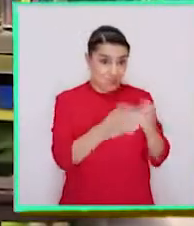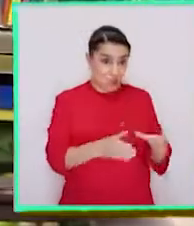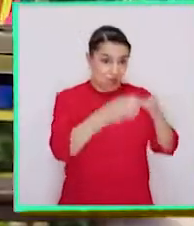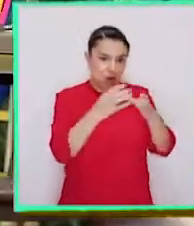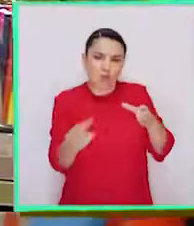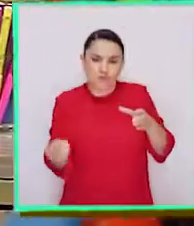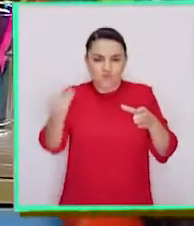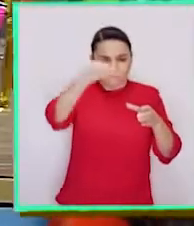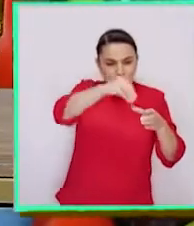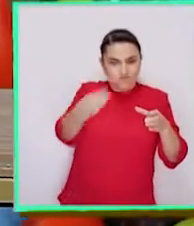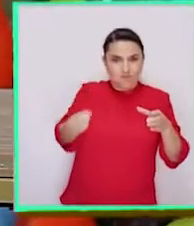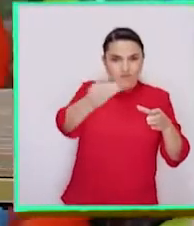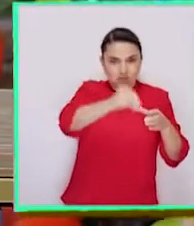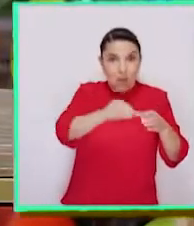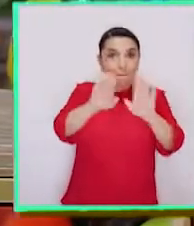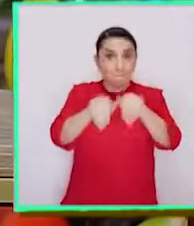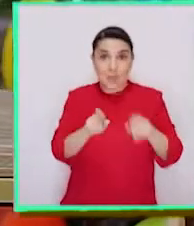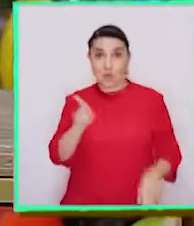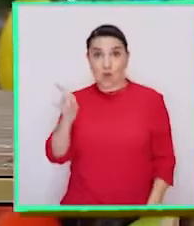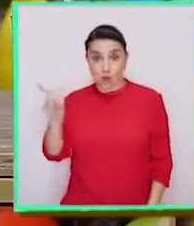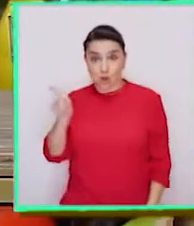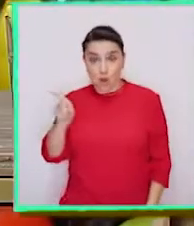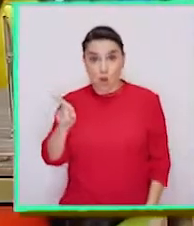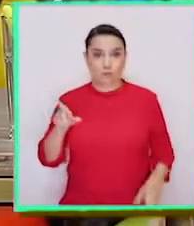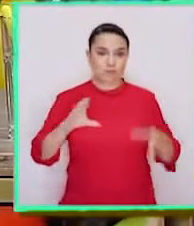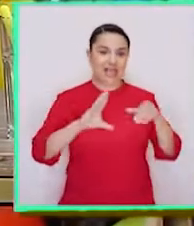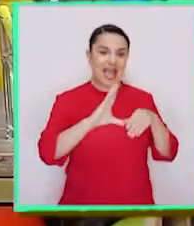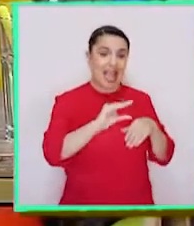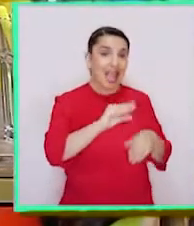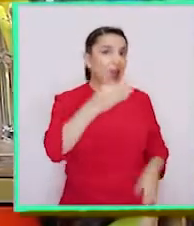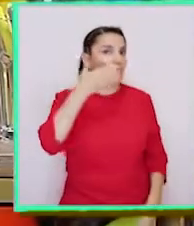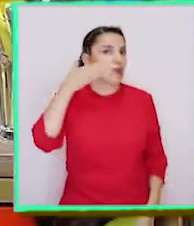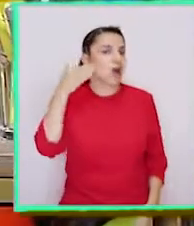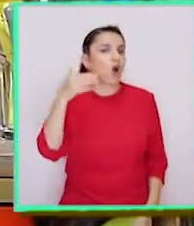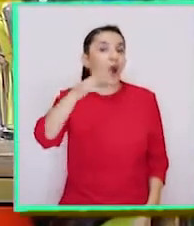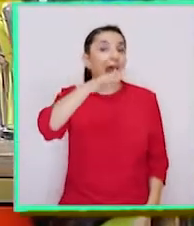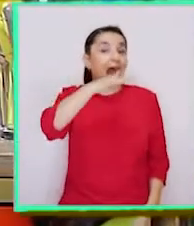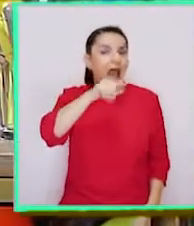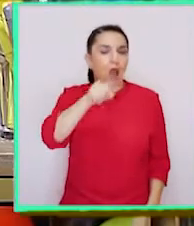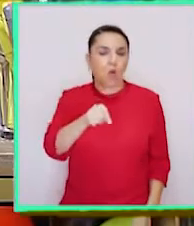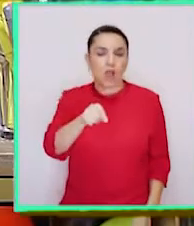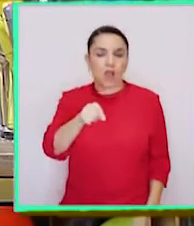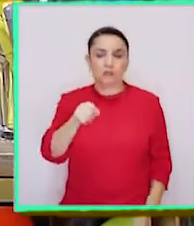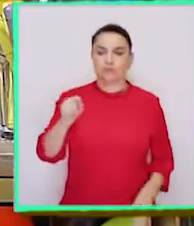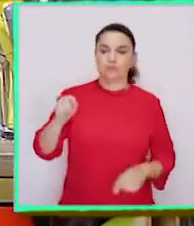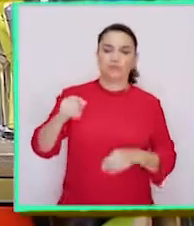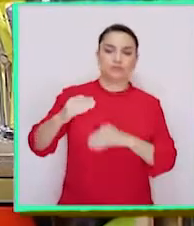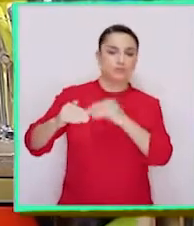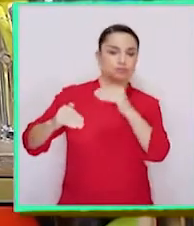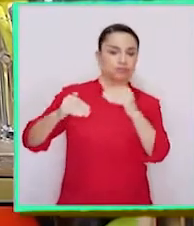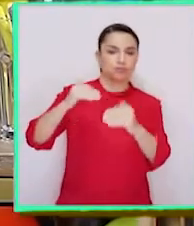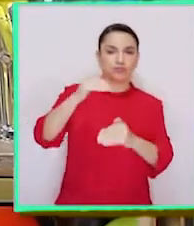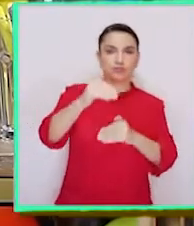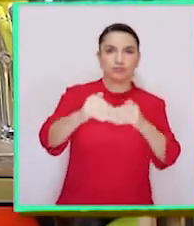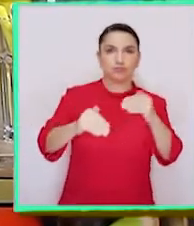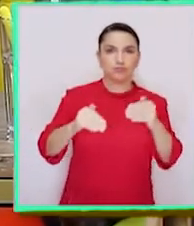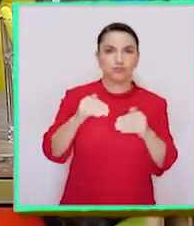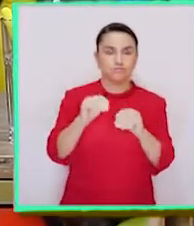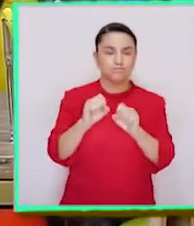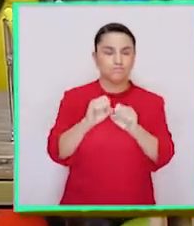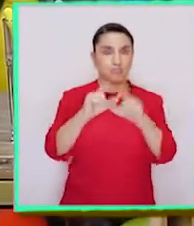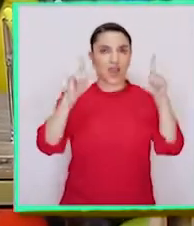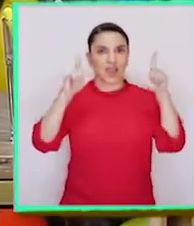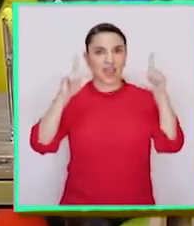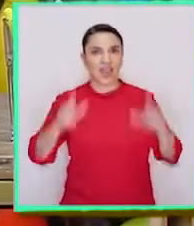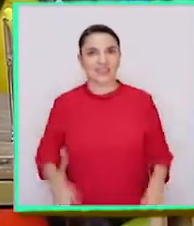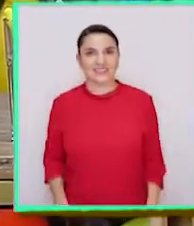vidrio como este que tengo acá y con algodón húmedo. Y luego de unos días vería resultados